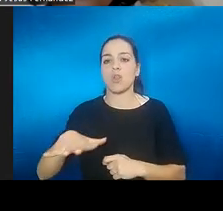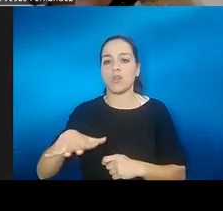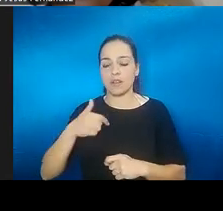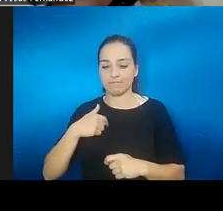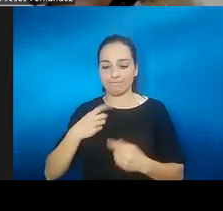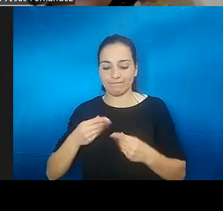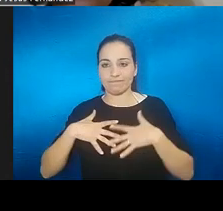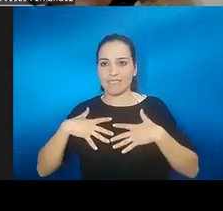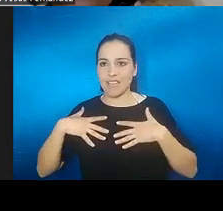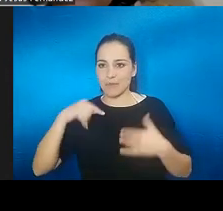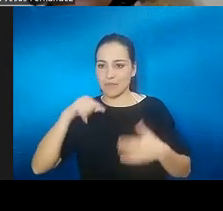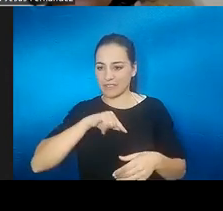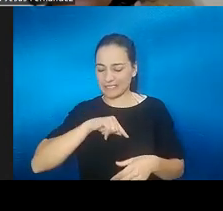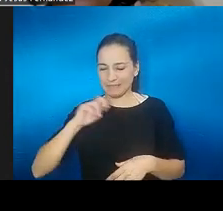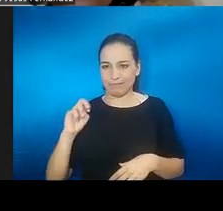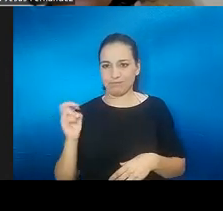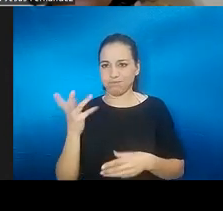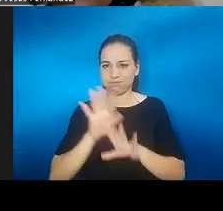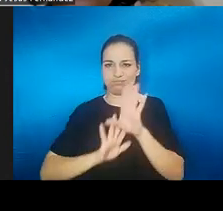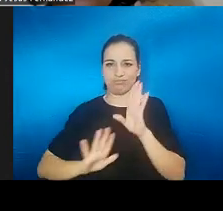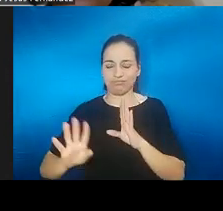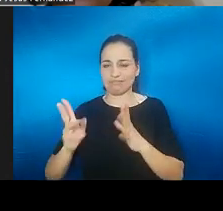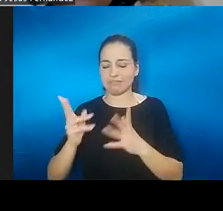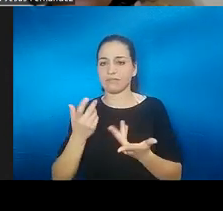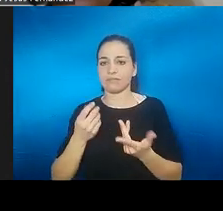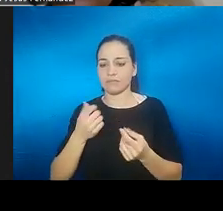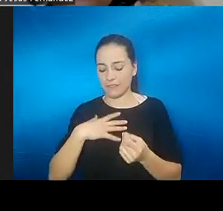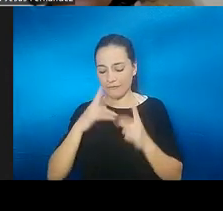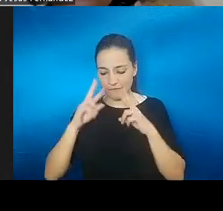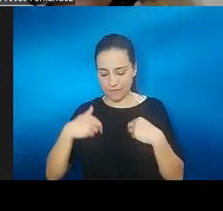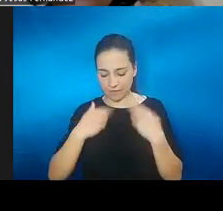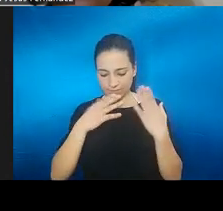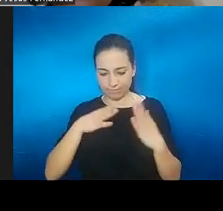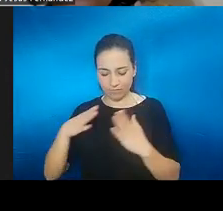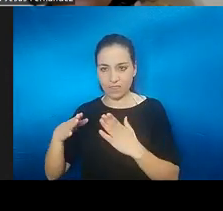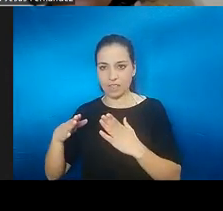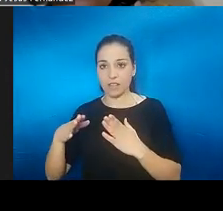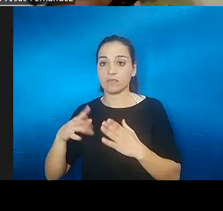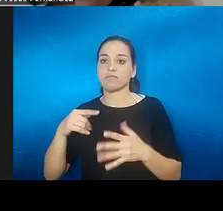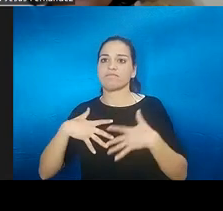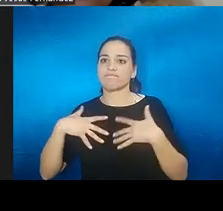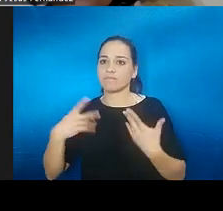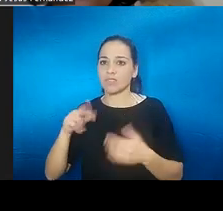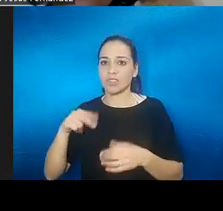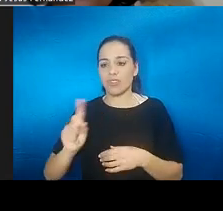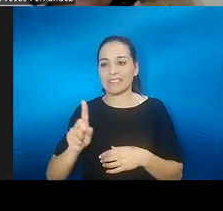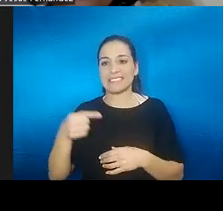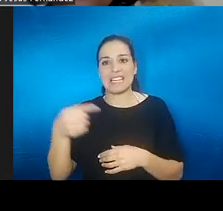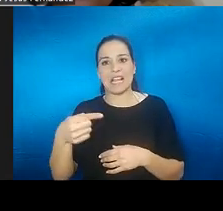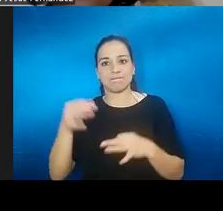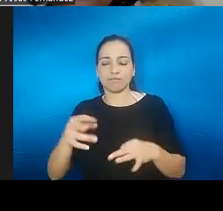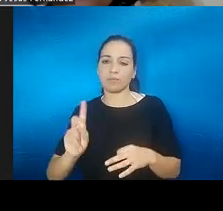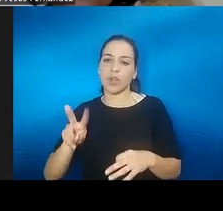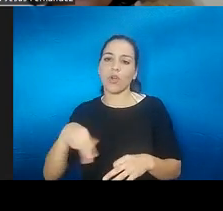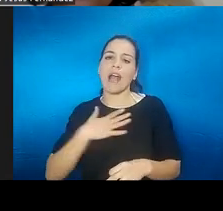emociones. A veces, pues, oye, decimos, pues no son emociones que en principio no son negativas, sino desagradables y tendemos